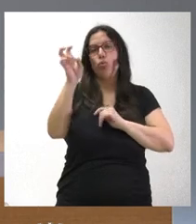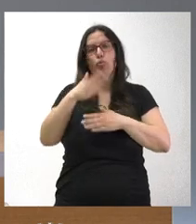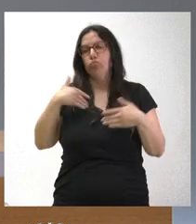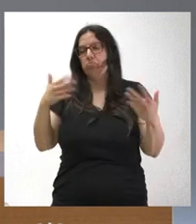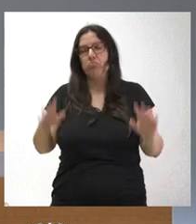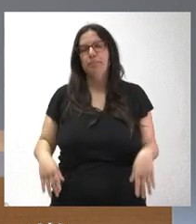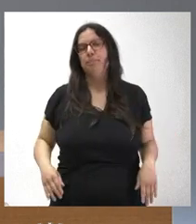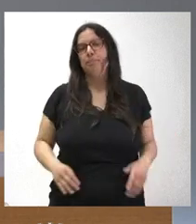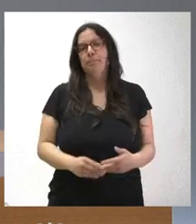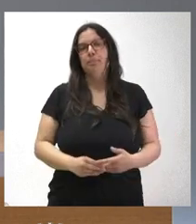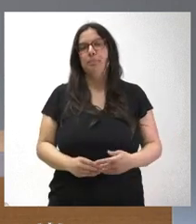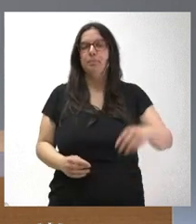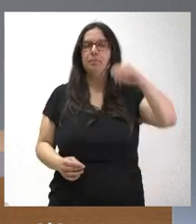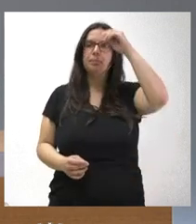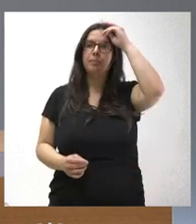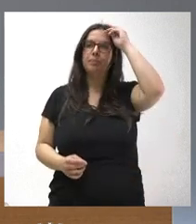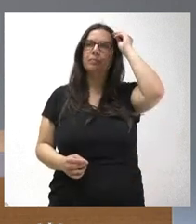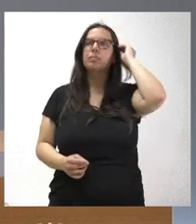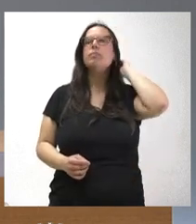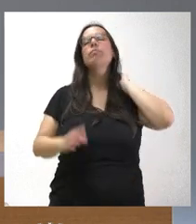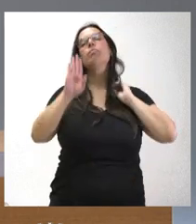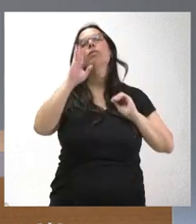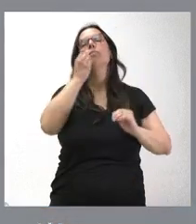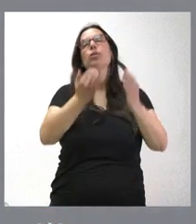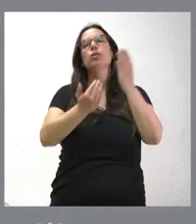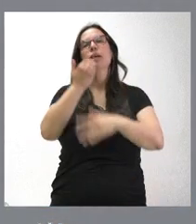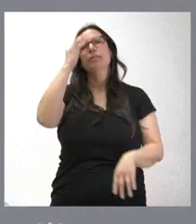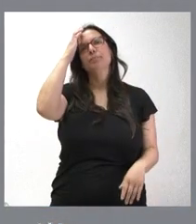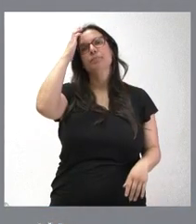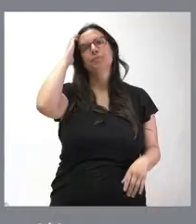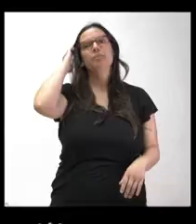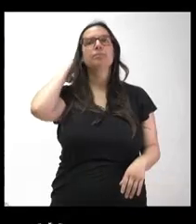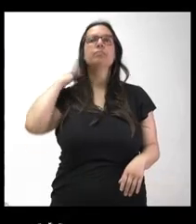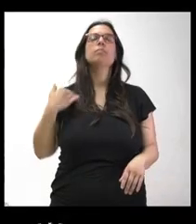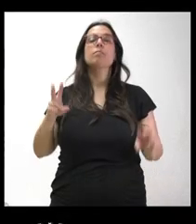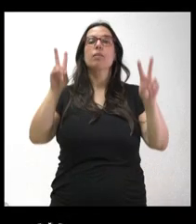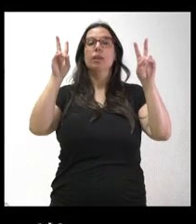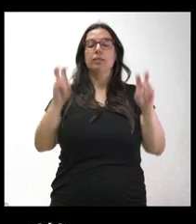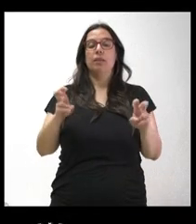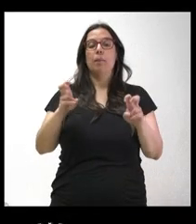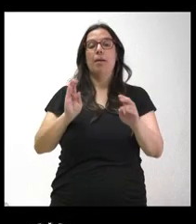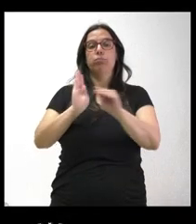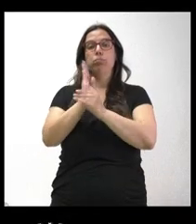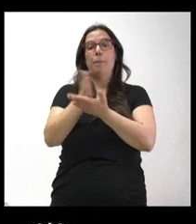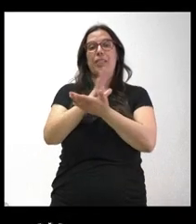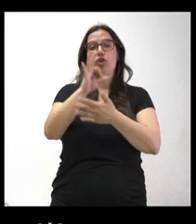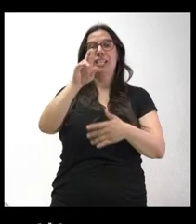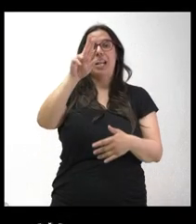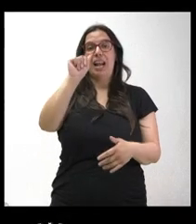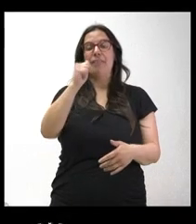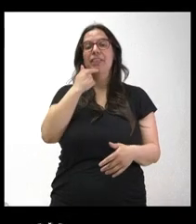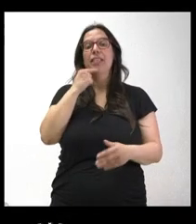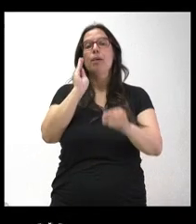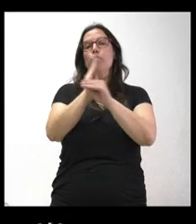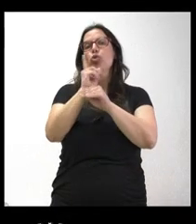de su interés. Sí, hola, tal? Buenos días. Tiene dos cosas. Buenos días. Sobre la aportación del SERLA, leo que solo podrá destinarse al pago de las